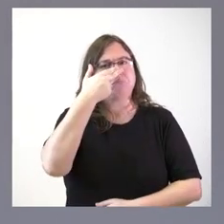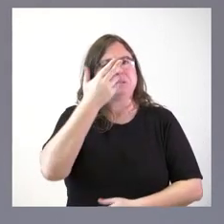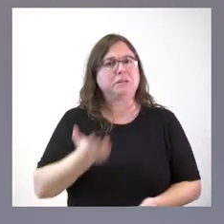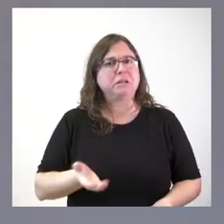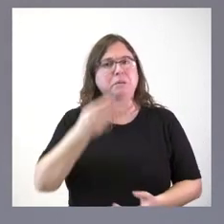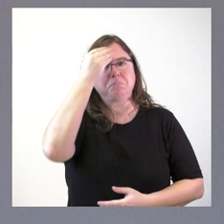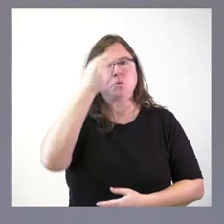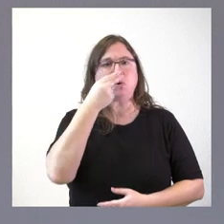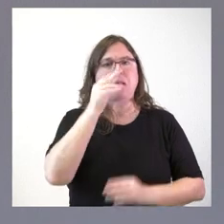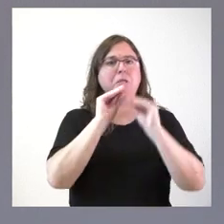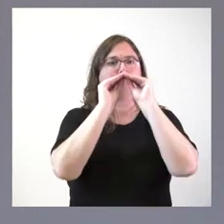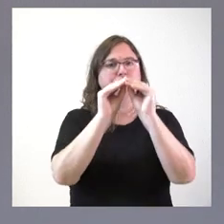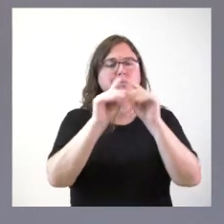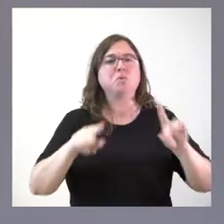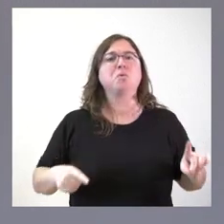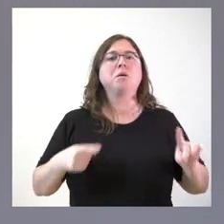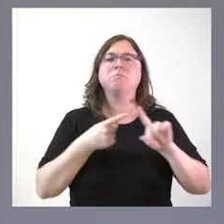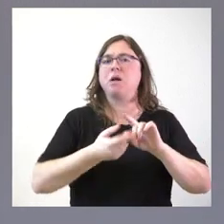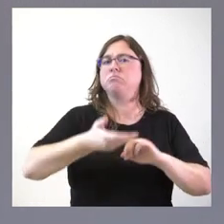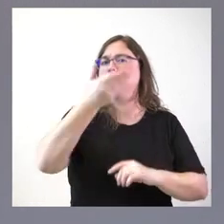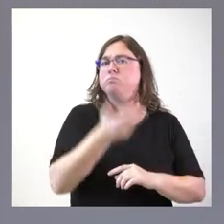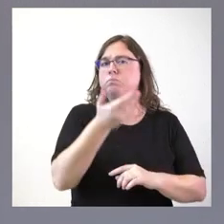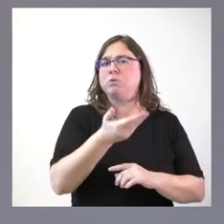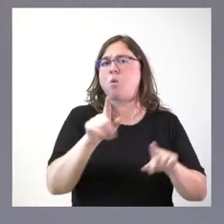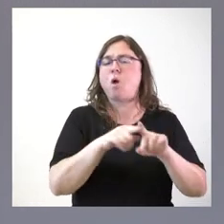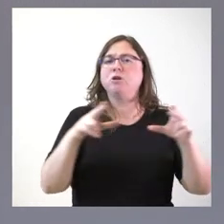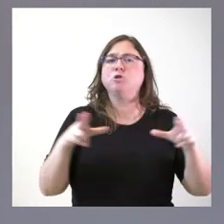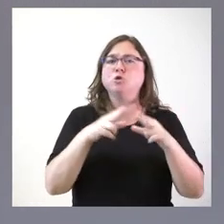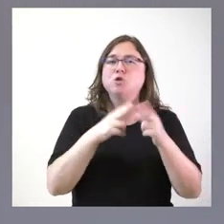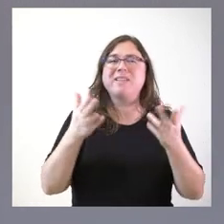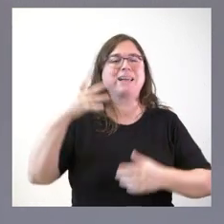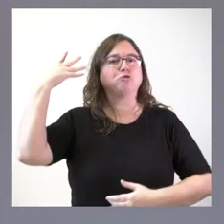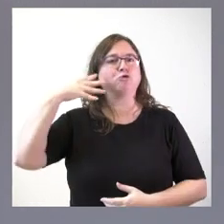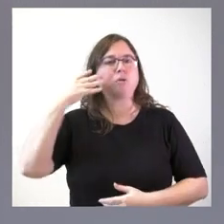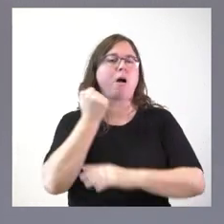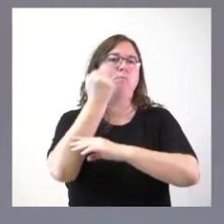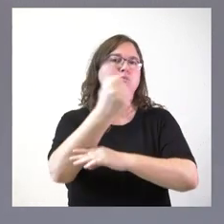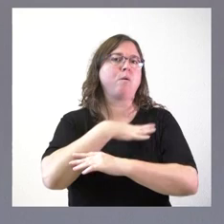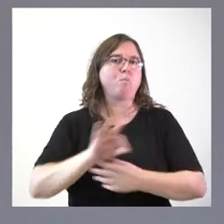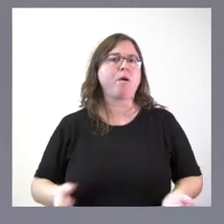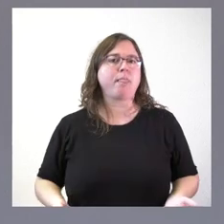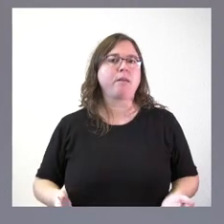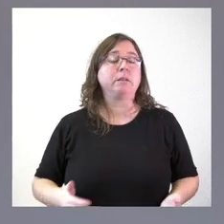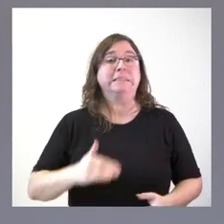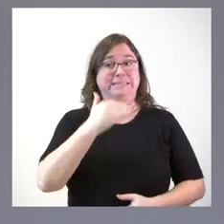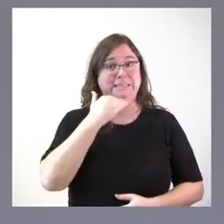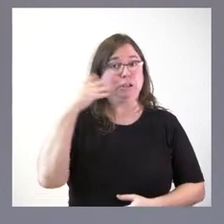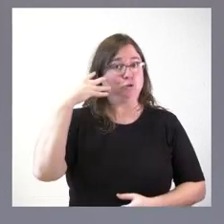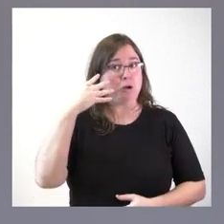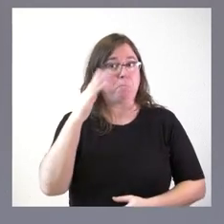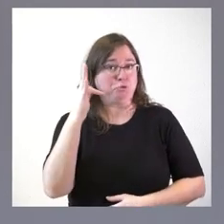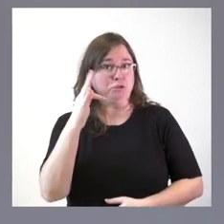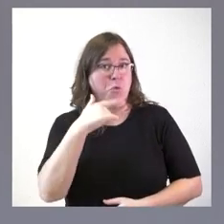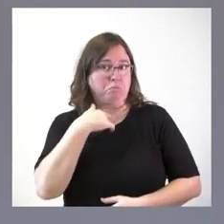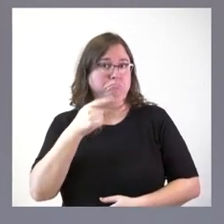realizarse y, por tanto, es muy importante que el conjunto de la sociedad de Soria lo pueda apoyar. Aquello que es bueno para Soria va a tener siempre el